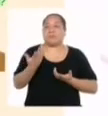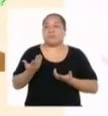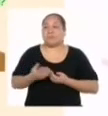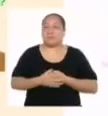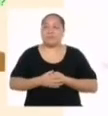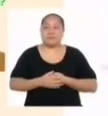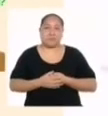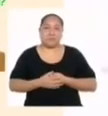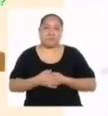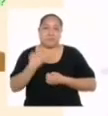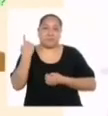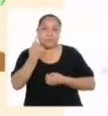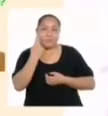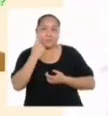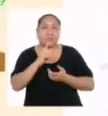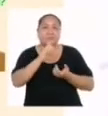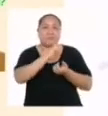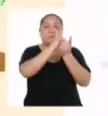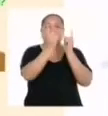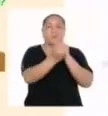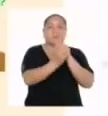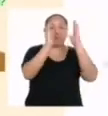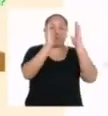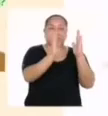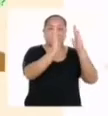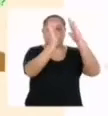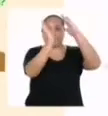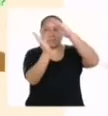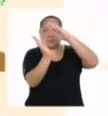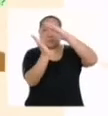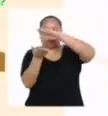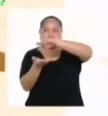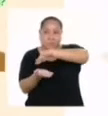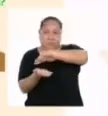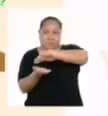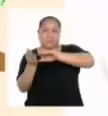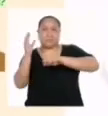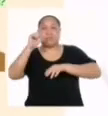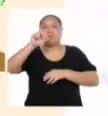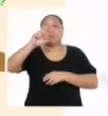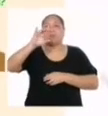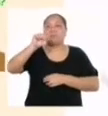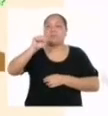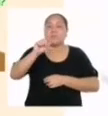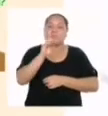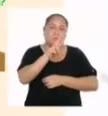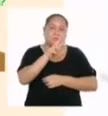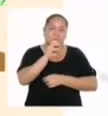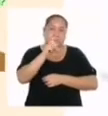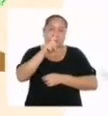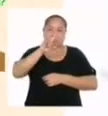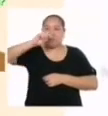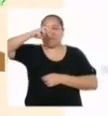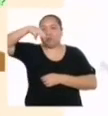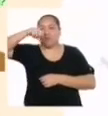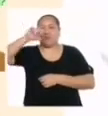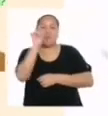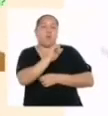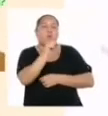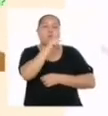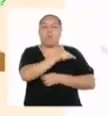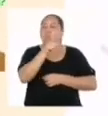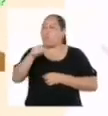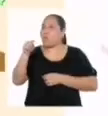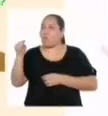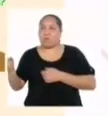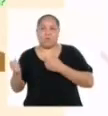principio ya que solo has cambiado las posiciones de la caja las áreas y volúmenes deberían ser las mismas en